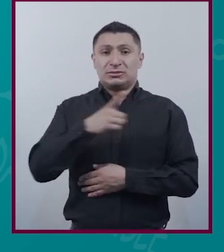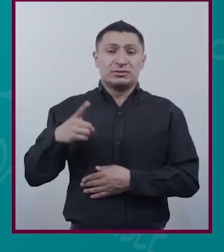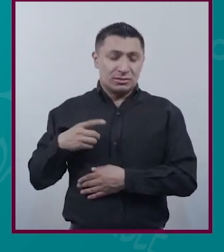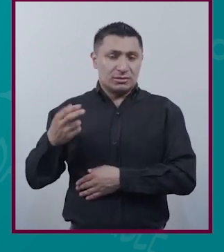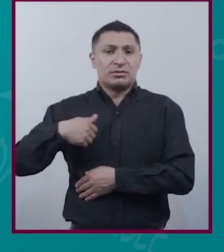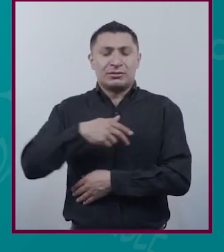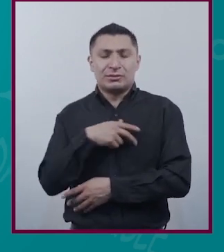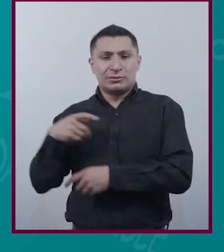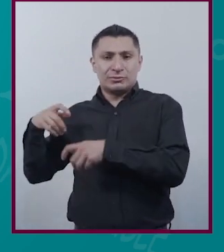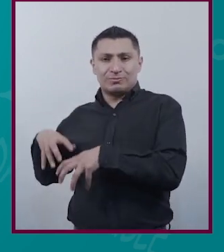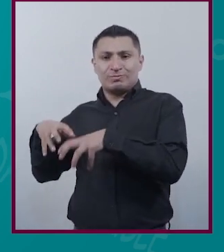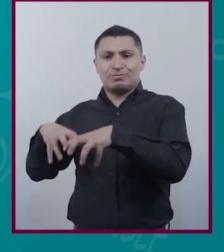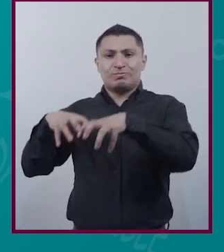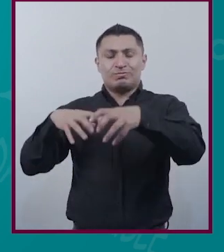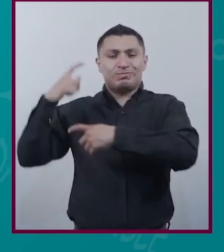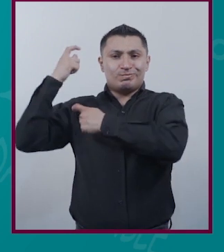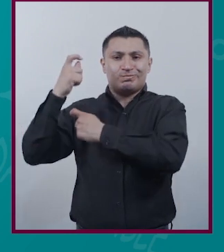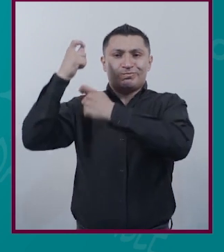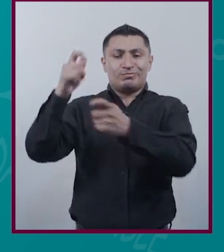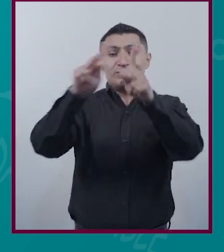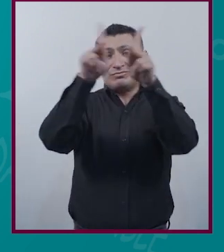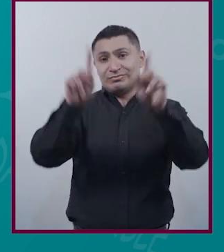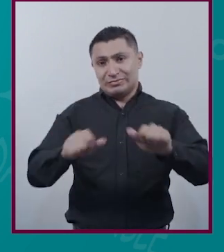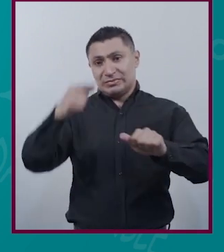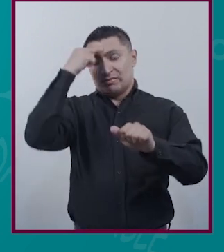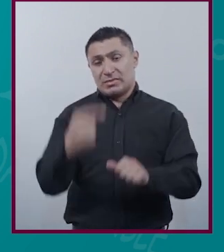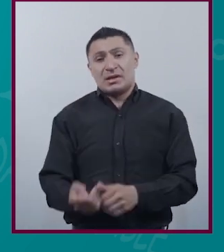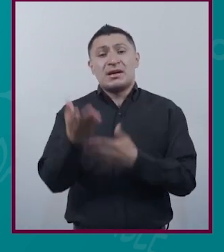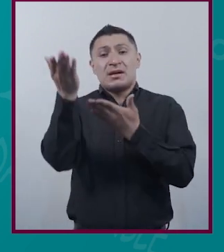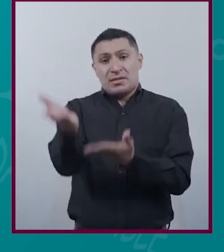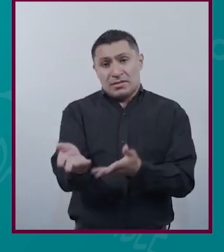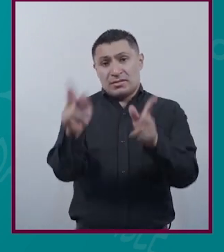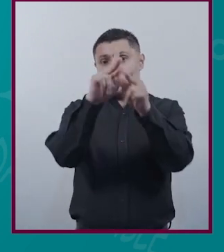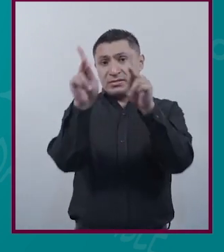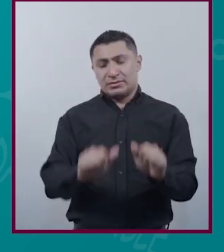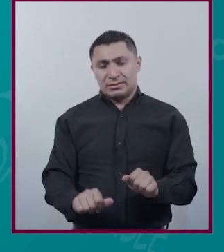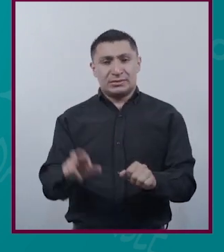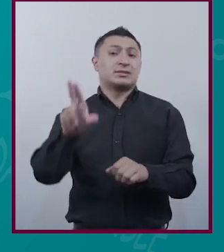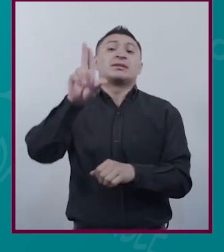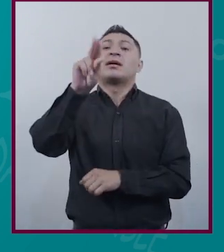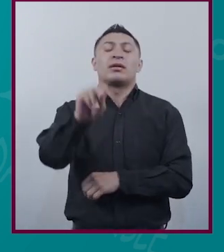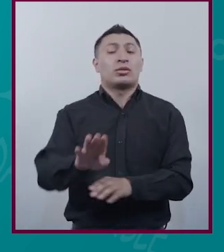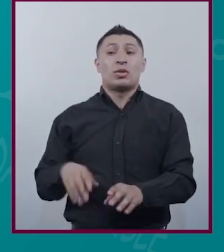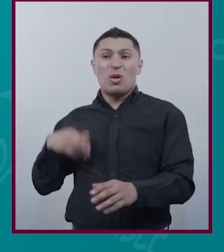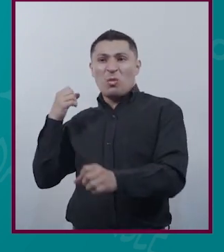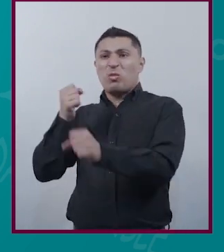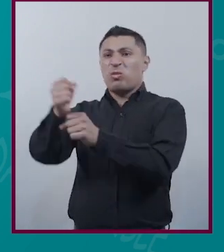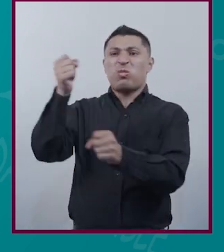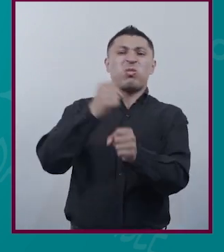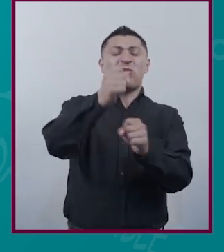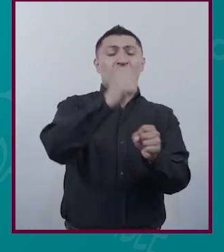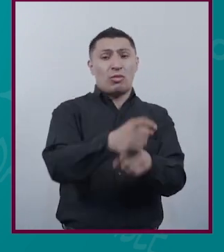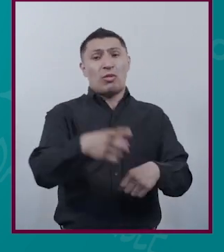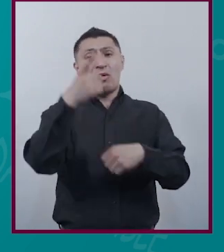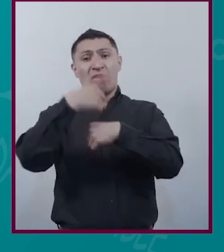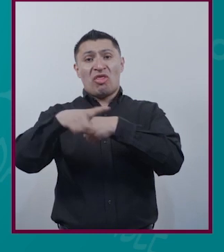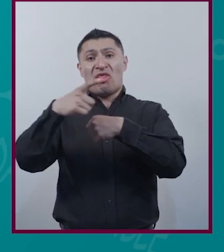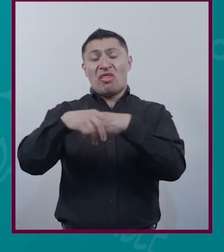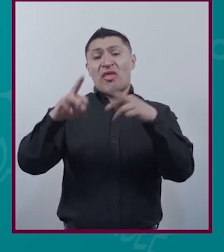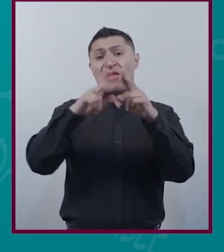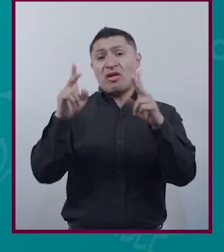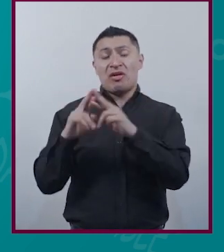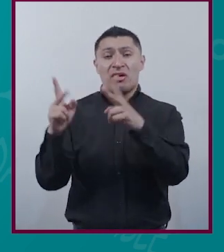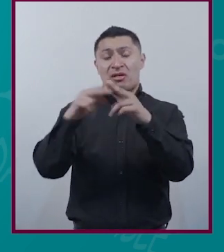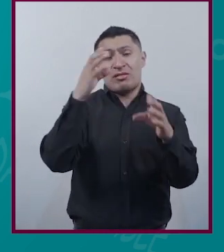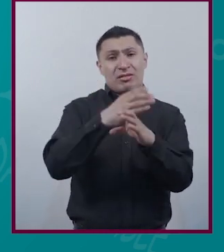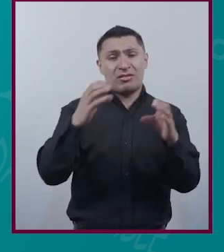protestar con paz para generar paz No vamos a ir pegándole a la gente ni dañando lo que es de México,